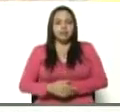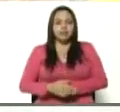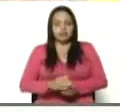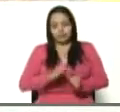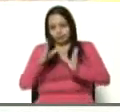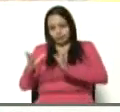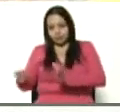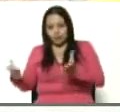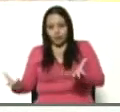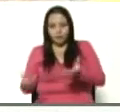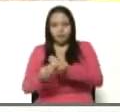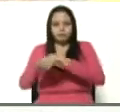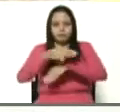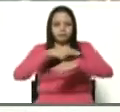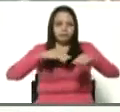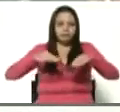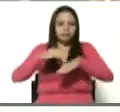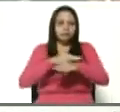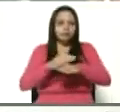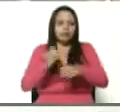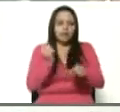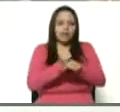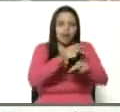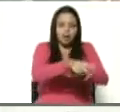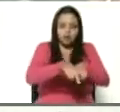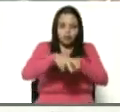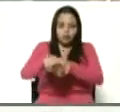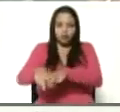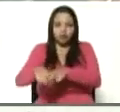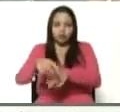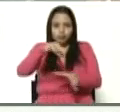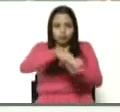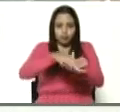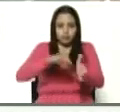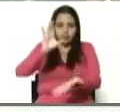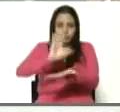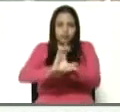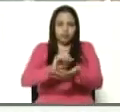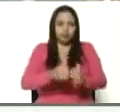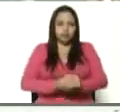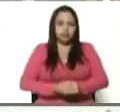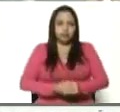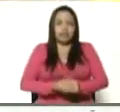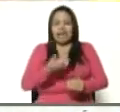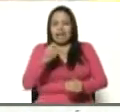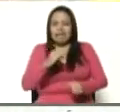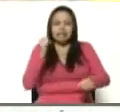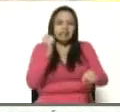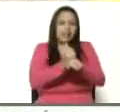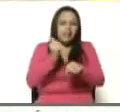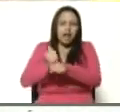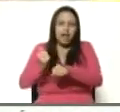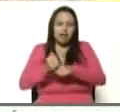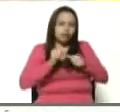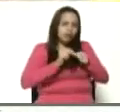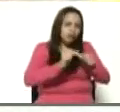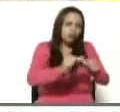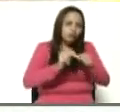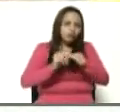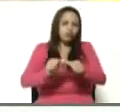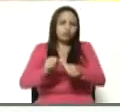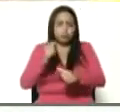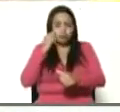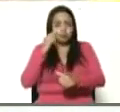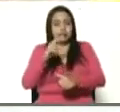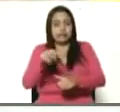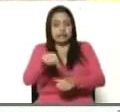del Poder Popular para la Agricultura Urbana. Hemos estado trabajando permanentemente, fíjense ustedes, esta